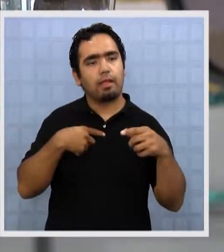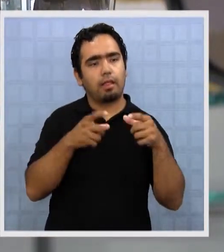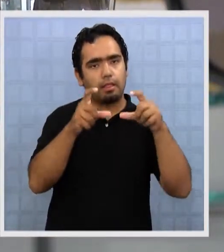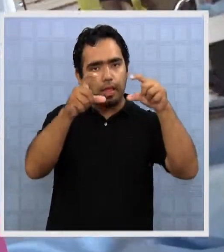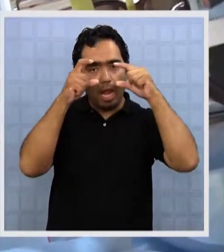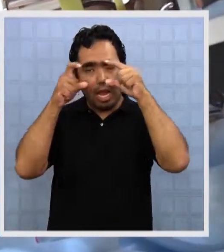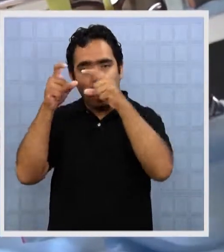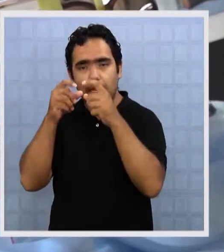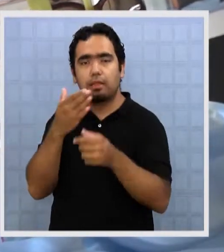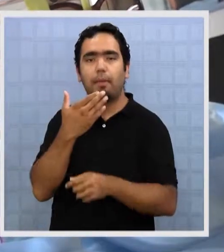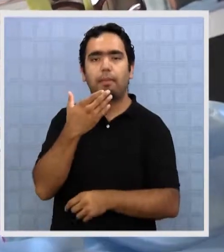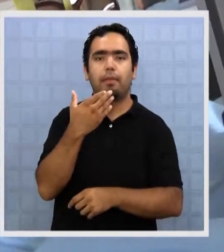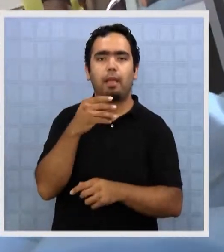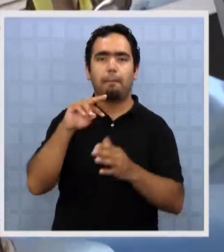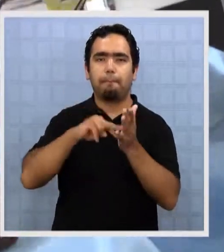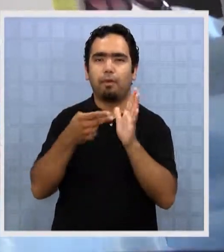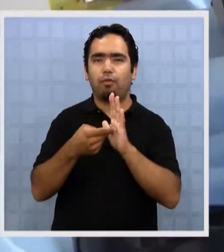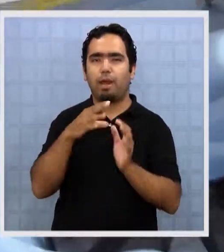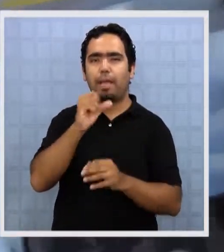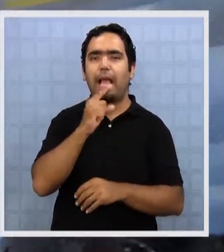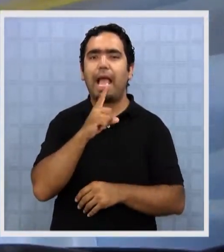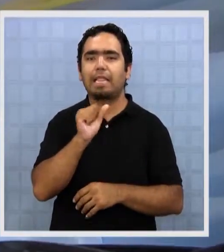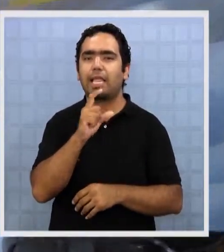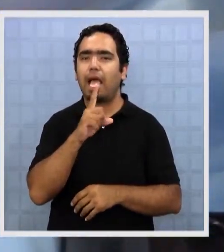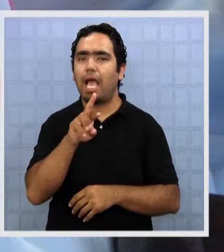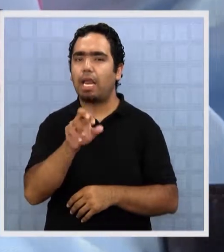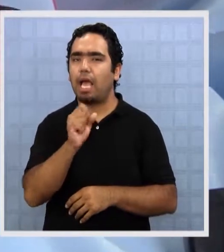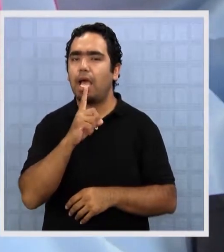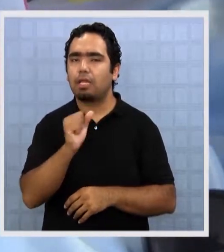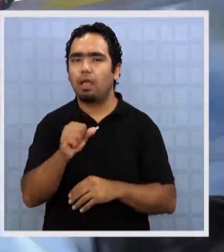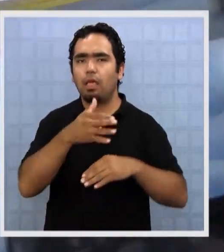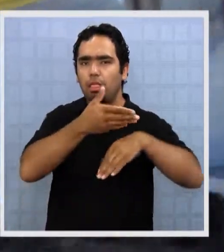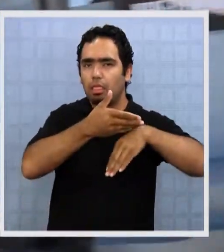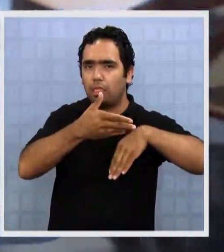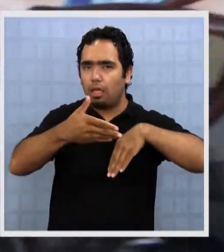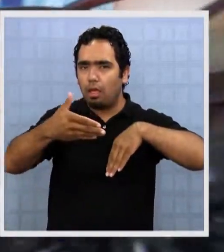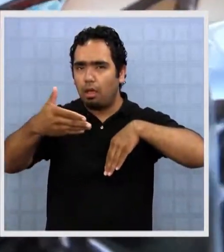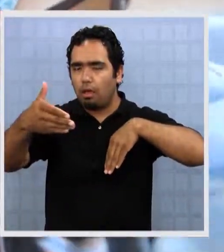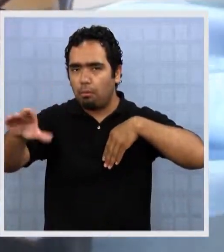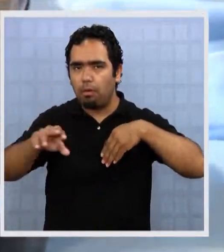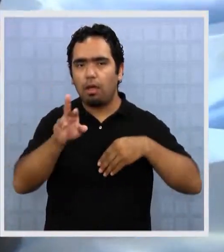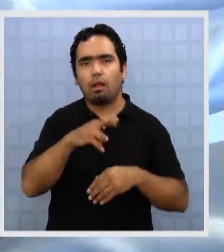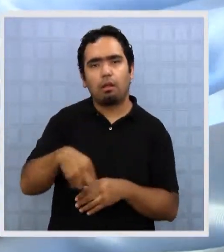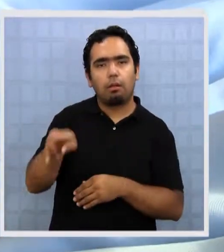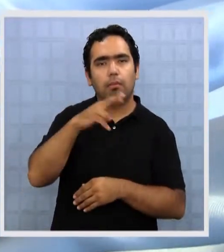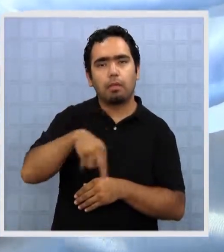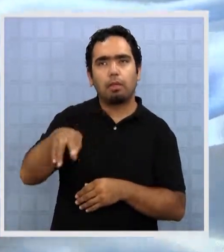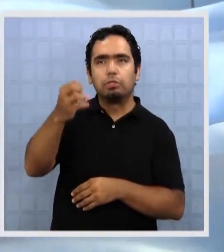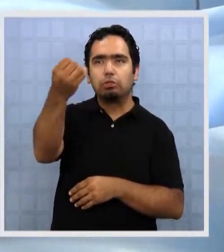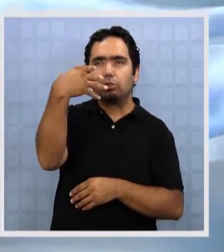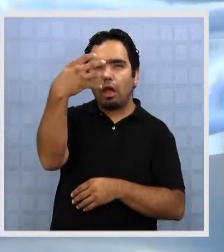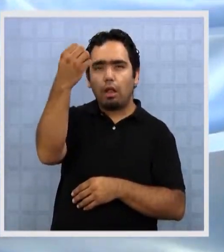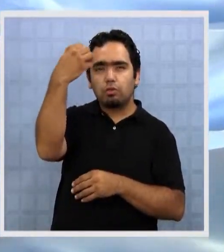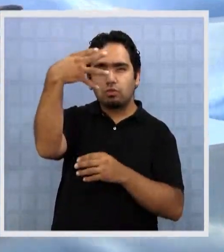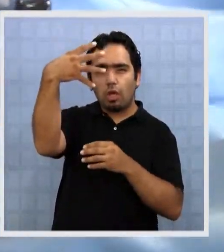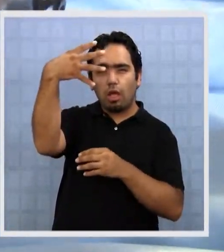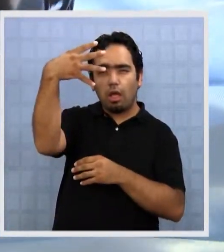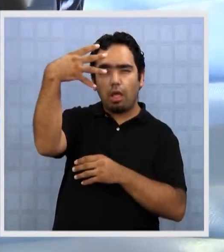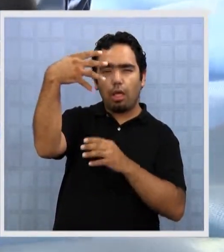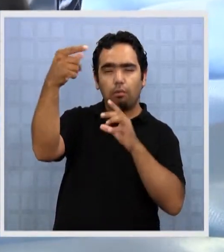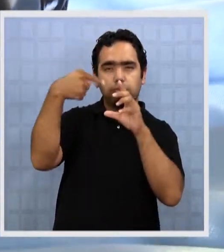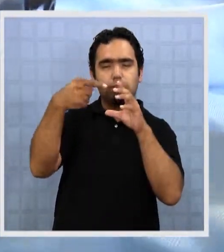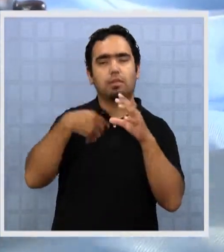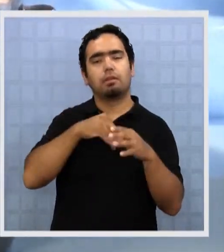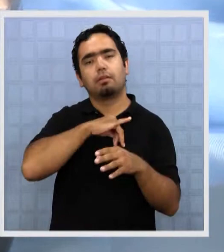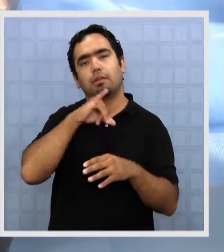inmediatamente y algunas, como las cataratas y degeneración macular, surgen después de prolongadas y repetidas exposiciones al sol.